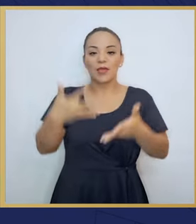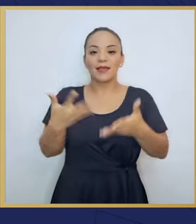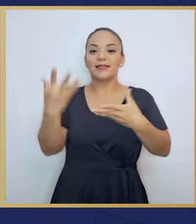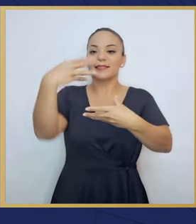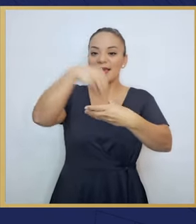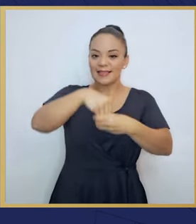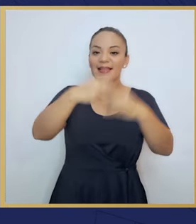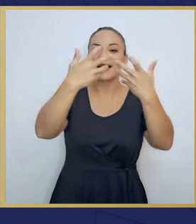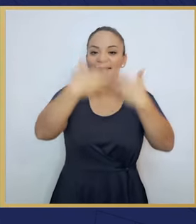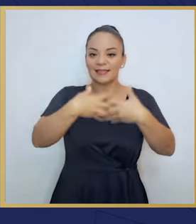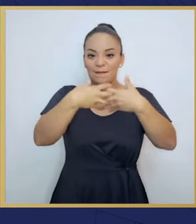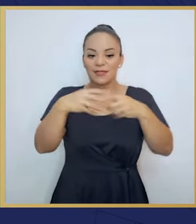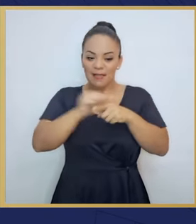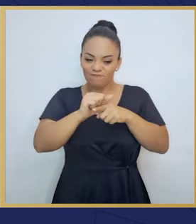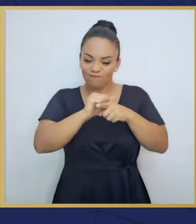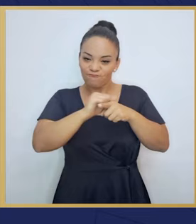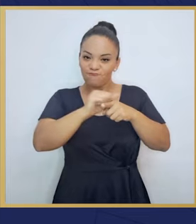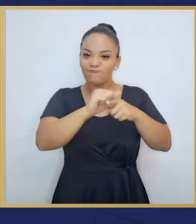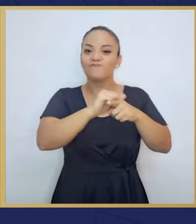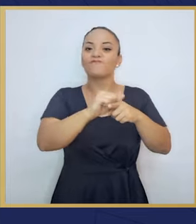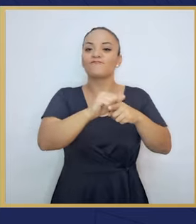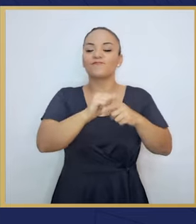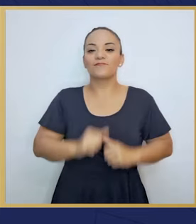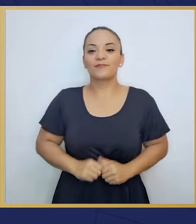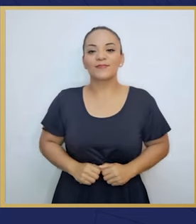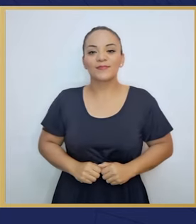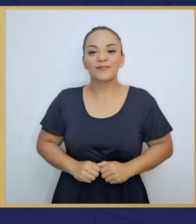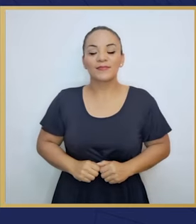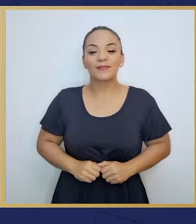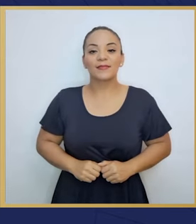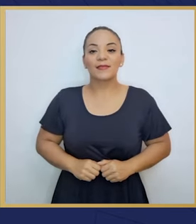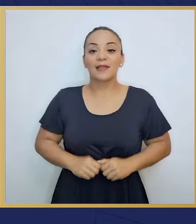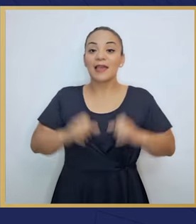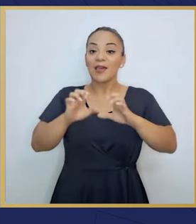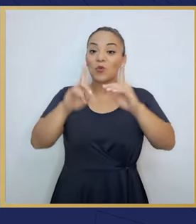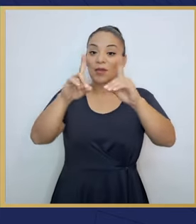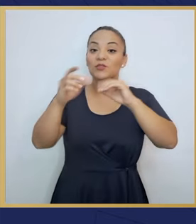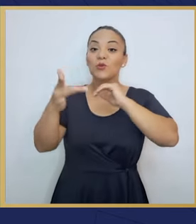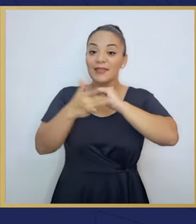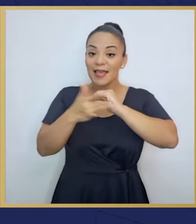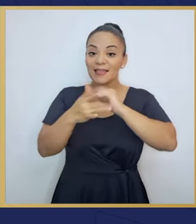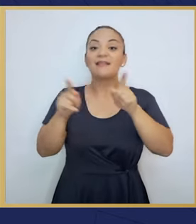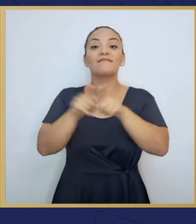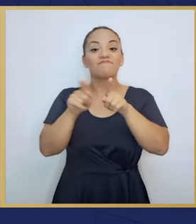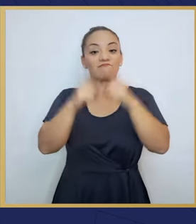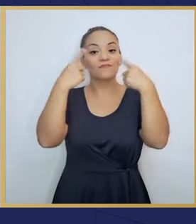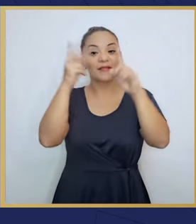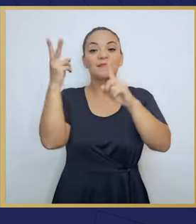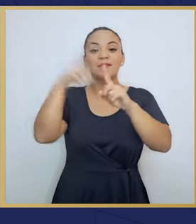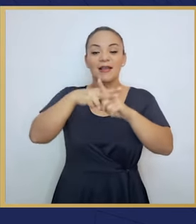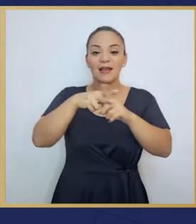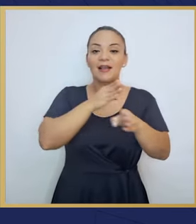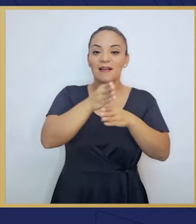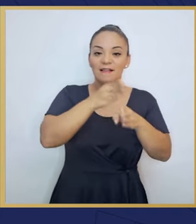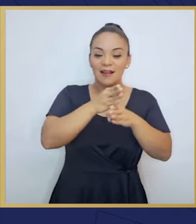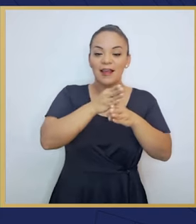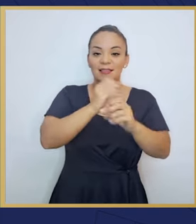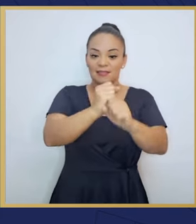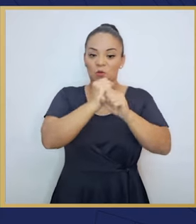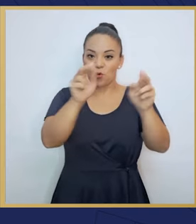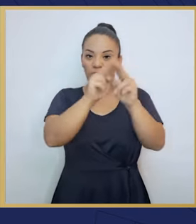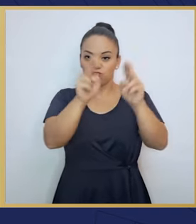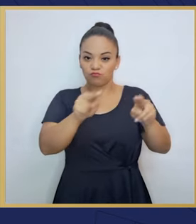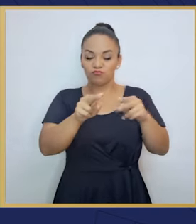empresas para una capacitación práctica. Y en educación técnica se han implementado las carreras de ciberseguridad